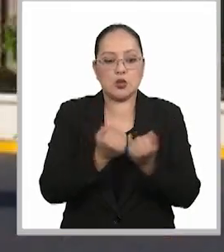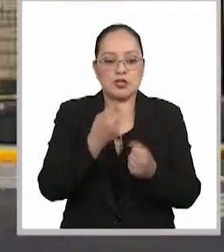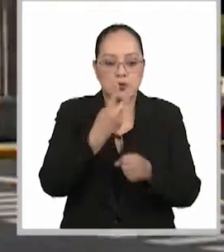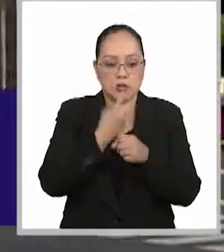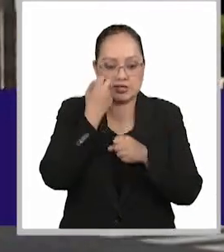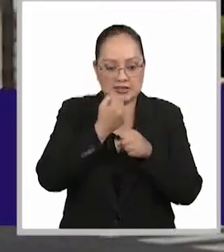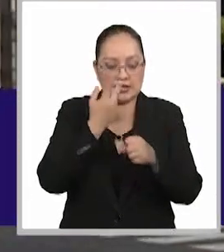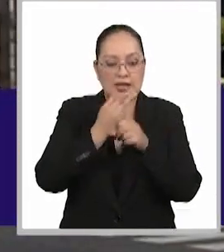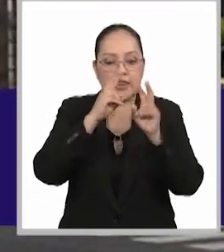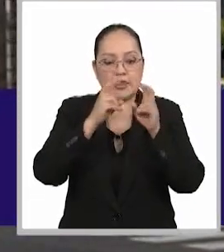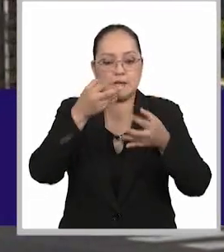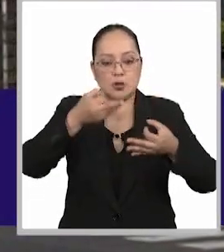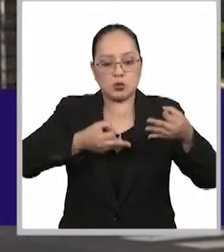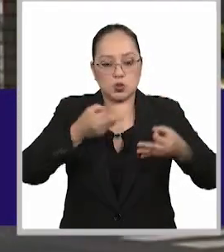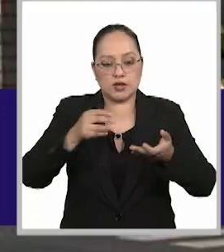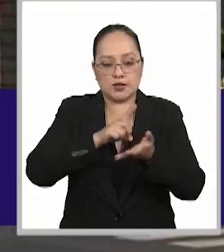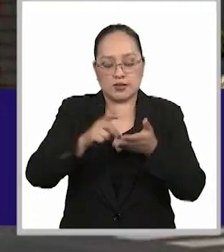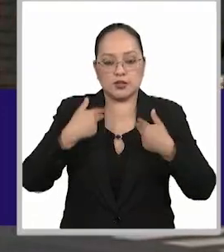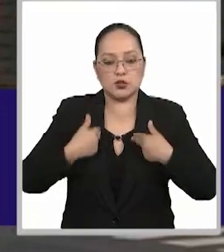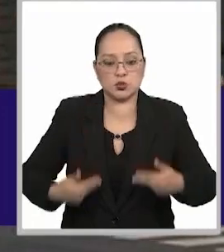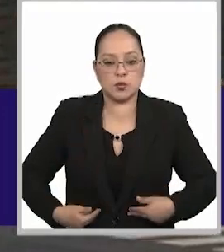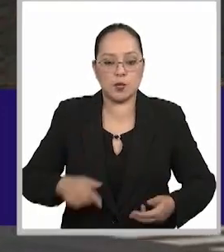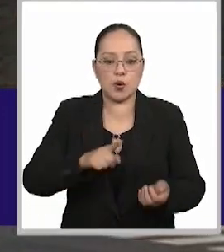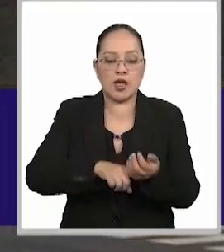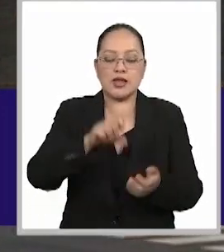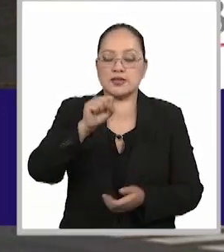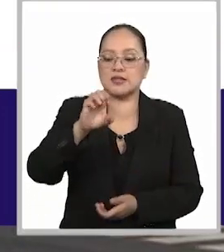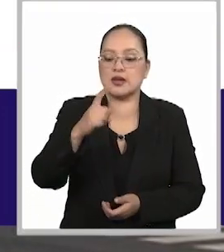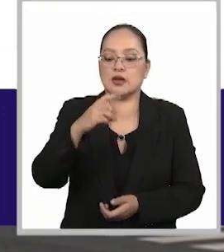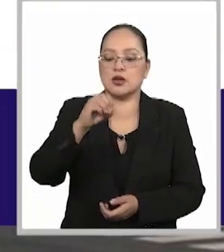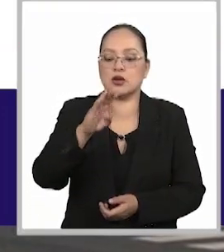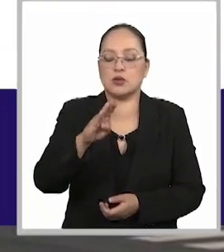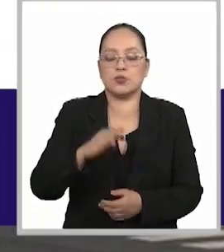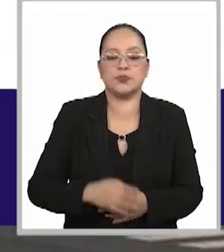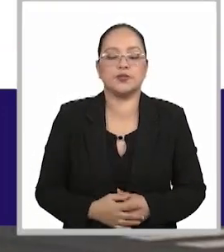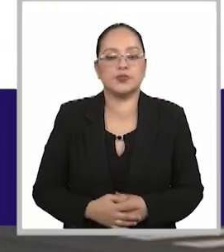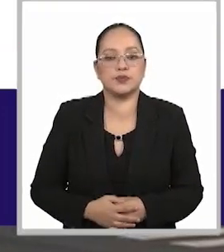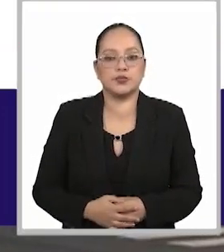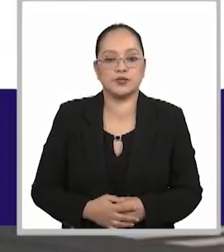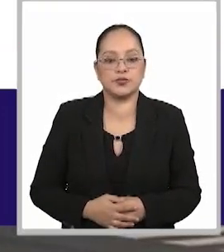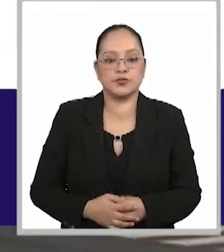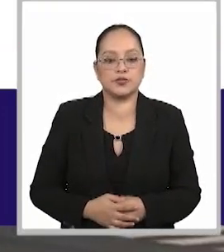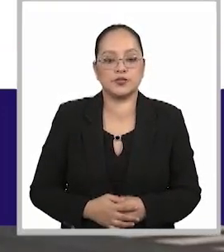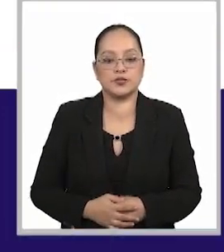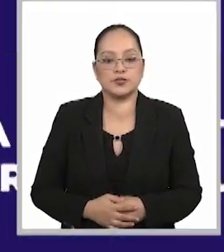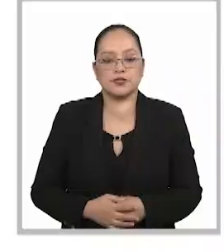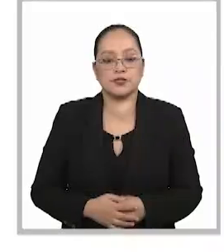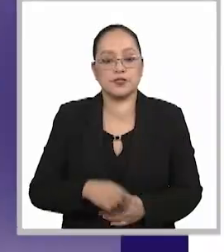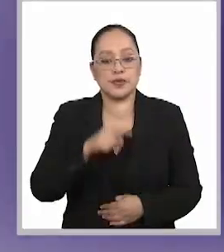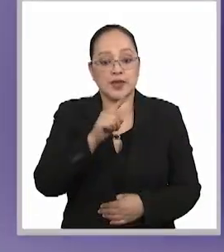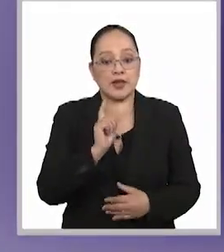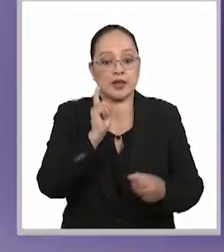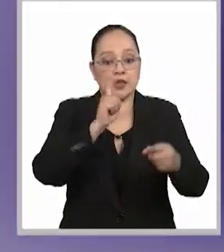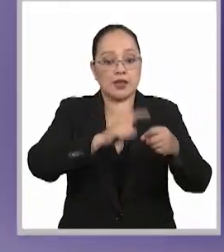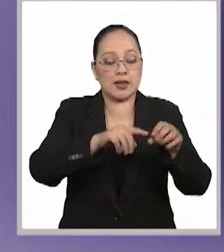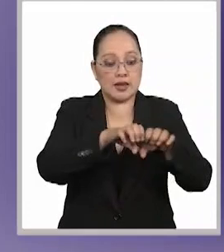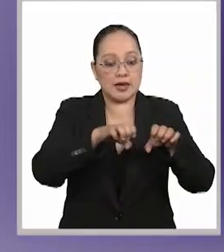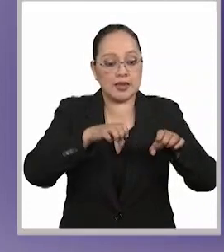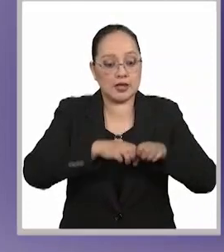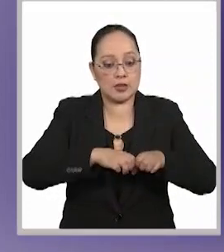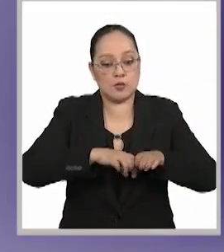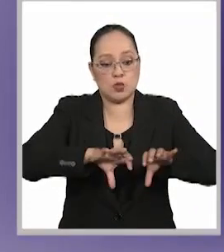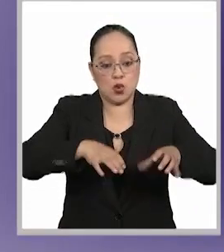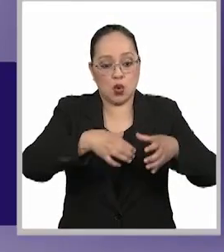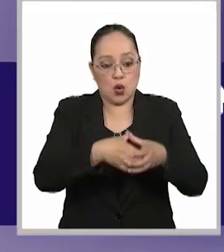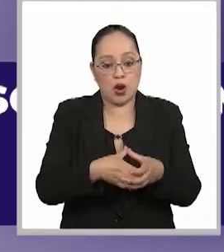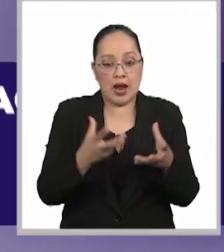y en la Subsecretaría de Asuntos Jurídicos y Derechos Humanos de la Secretaría de Gobernación. Formó parte